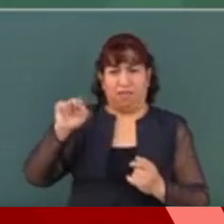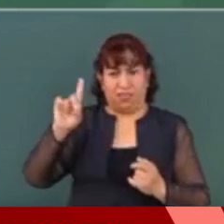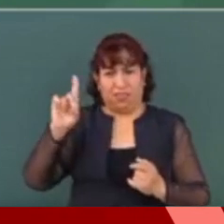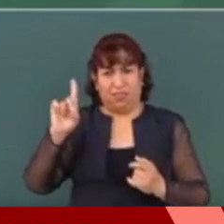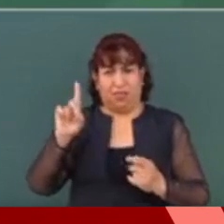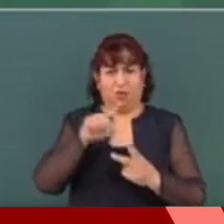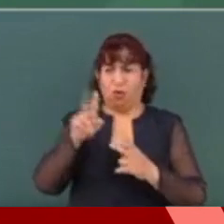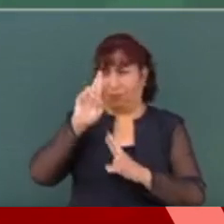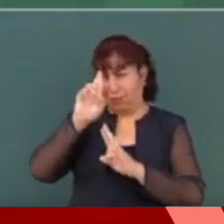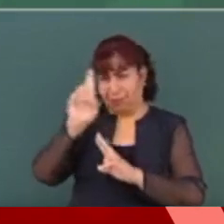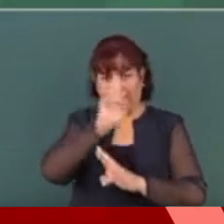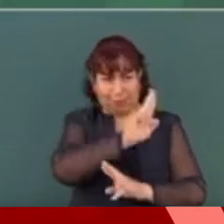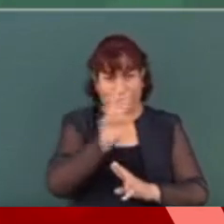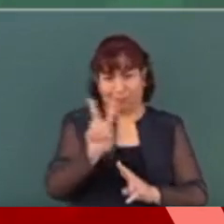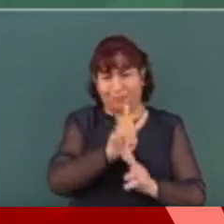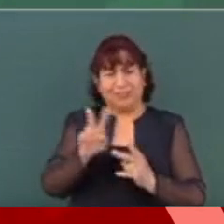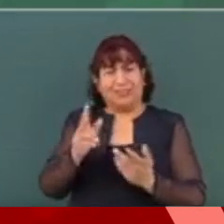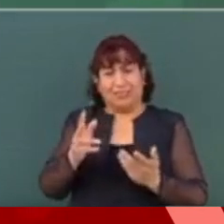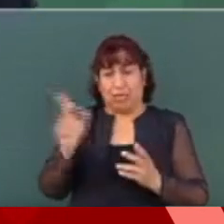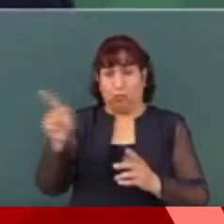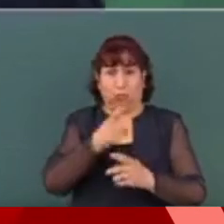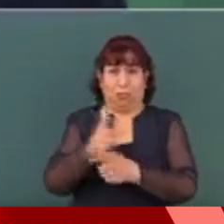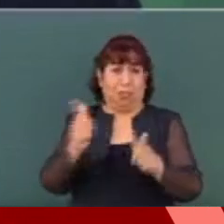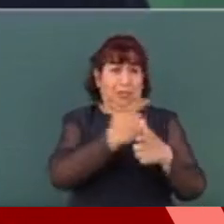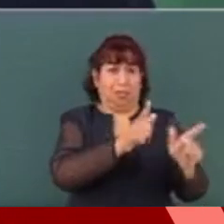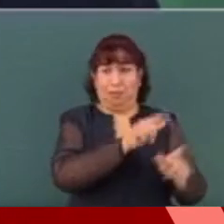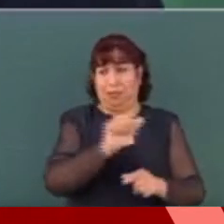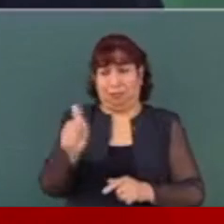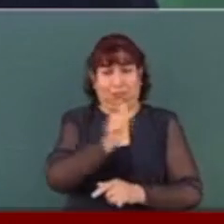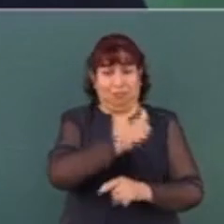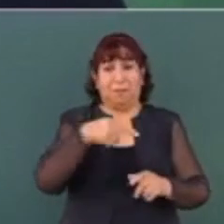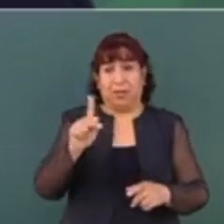con todo respeto, desde luego que ellos son libres, pero que no se amparen.